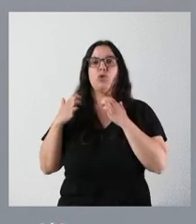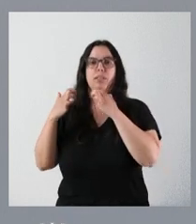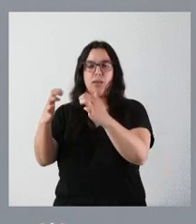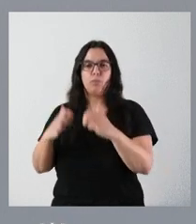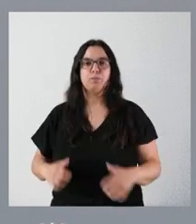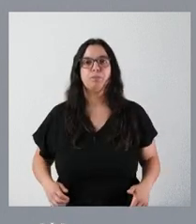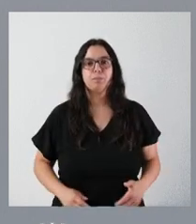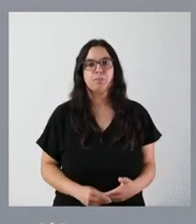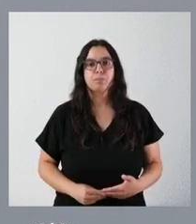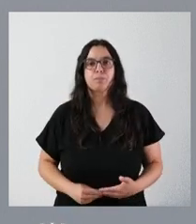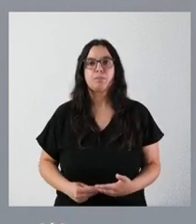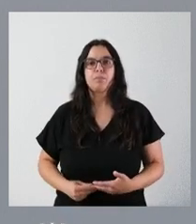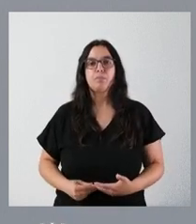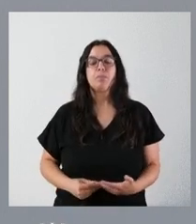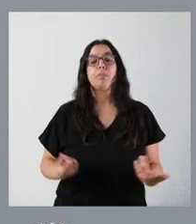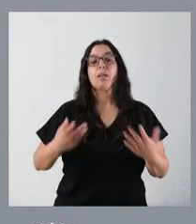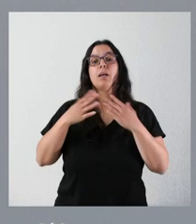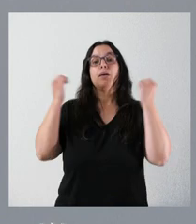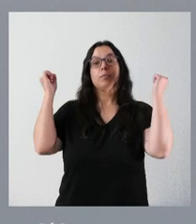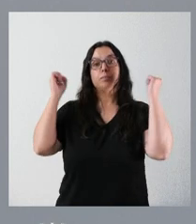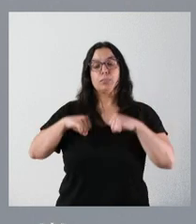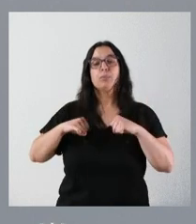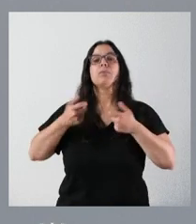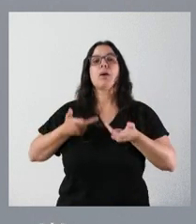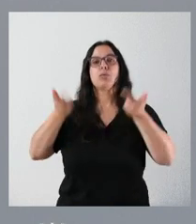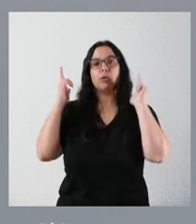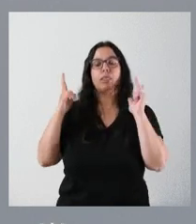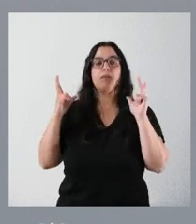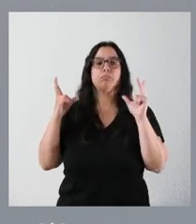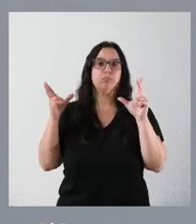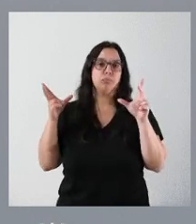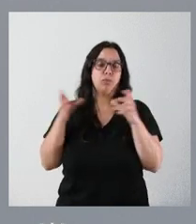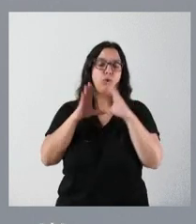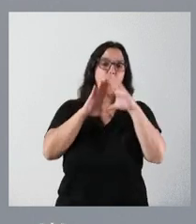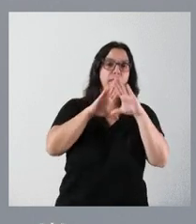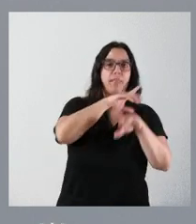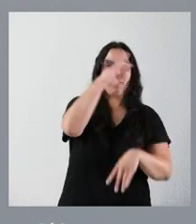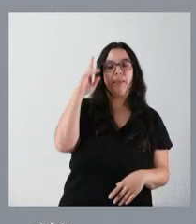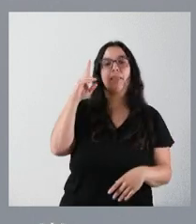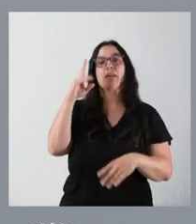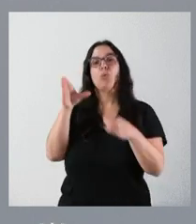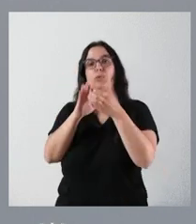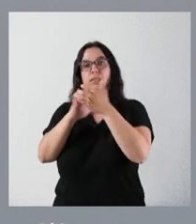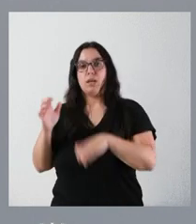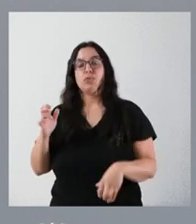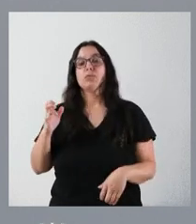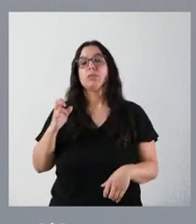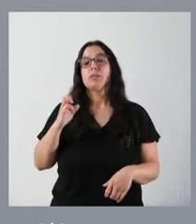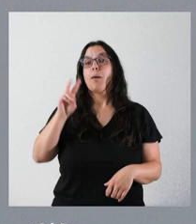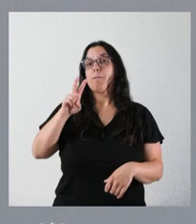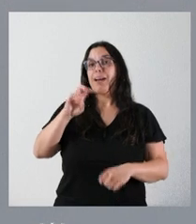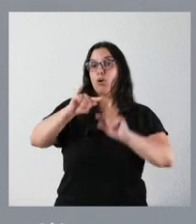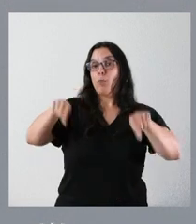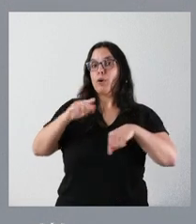Se autoriza la formalización de este convenio de colaboración entre la Comunidad de Madrid y la Junta de Castilla y León en materia de asistencia sanitaria, con vigencia de cuatro años